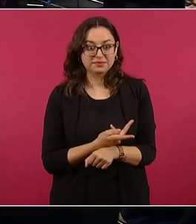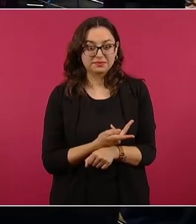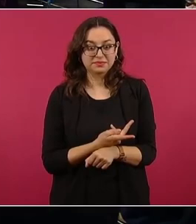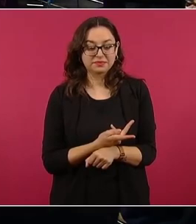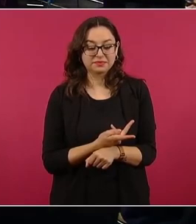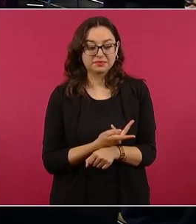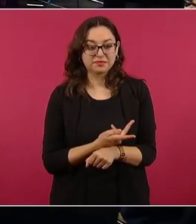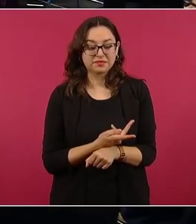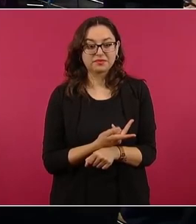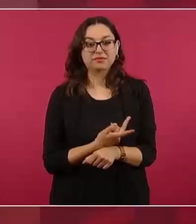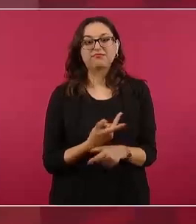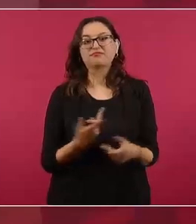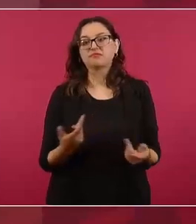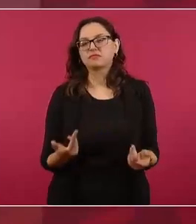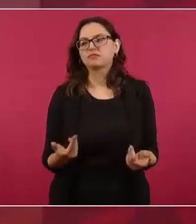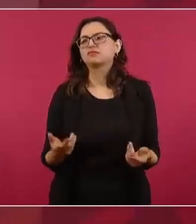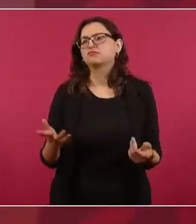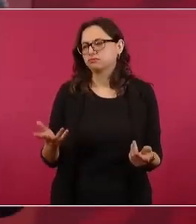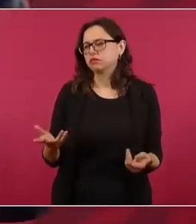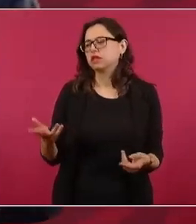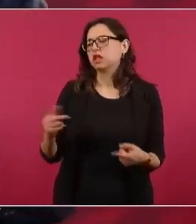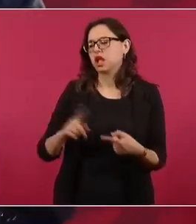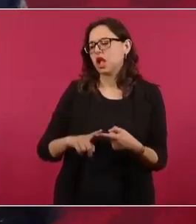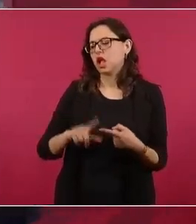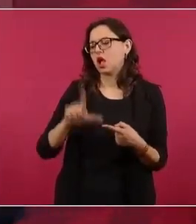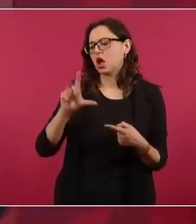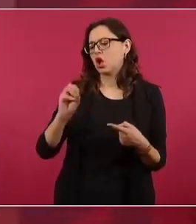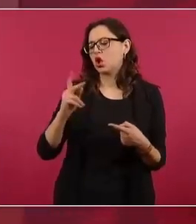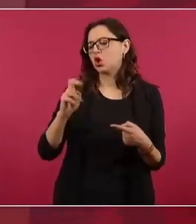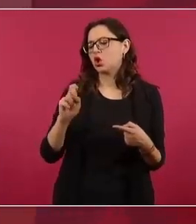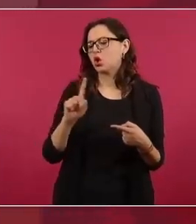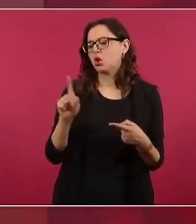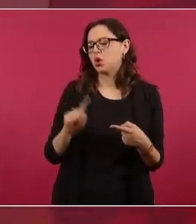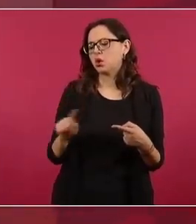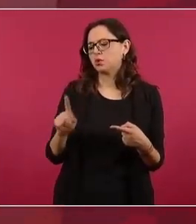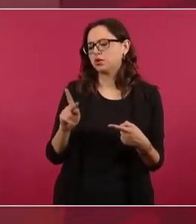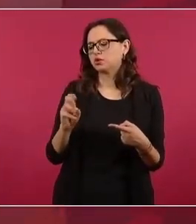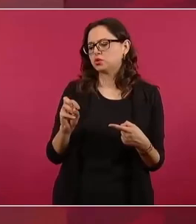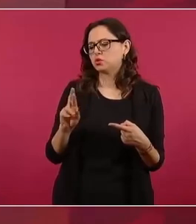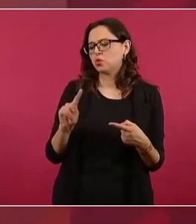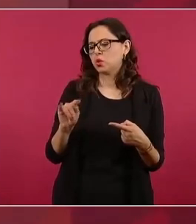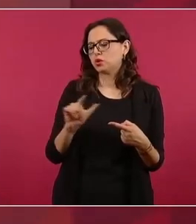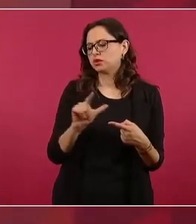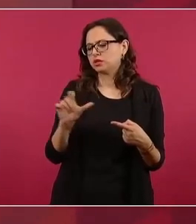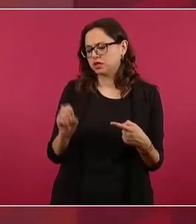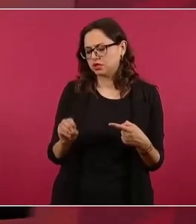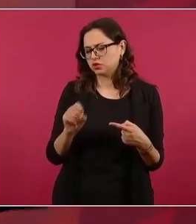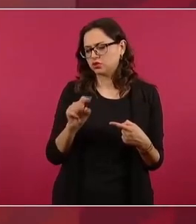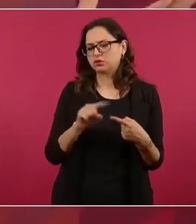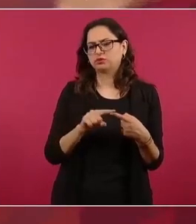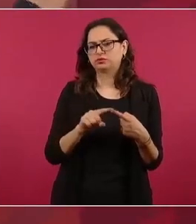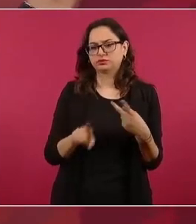pues a López Portillo que estaba en Hacienda y menciona pues yo no recuerdo